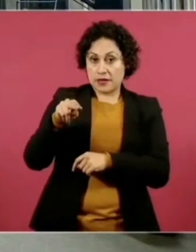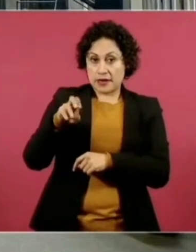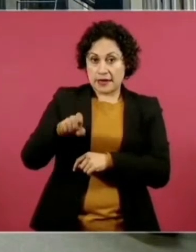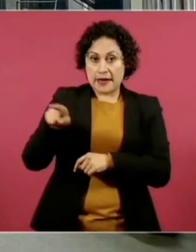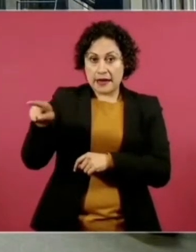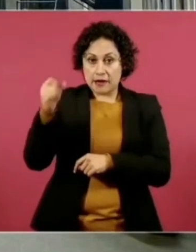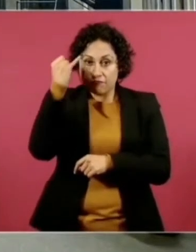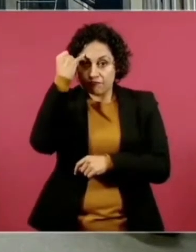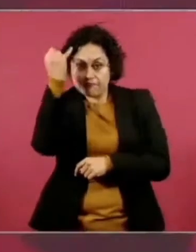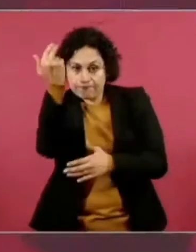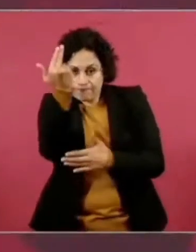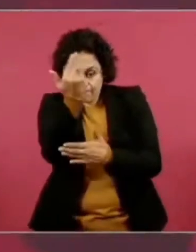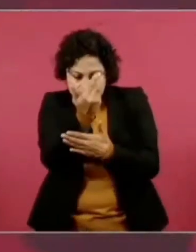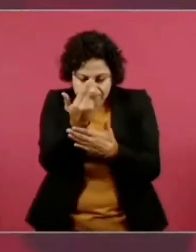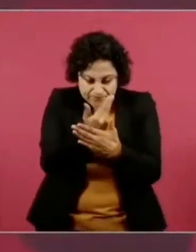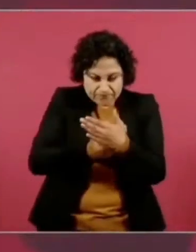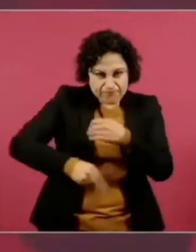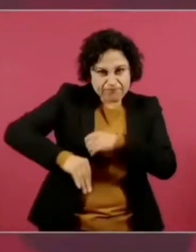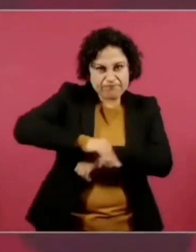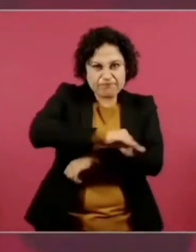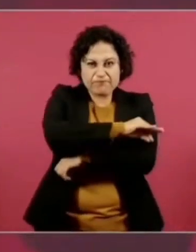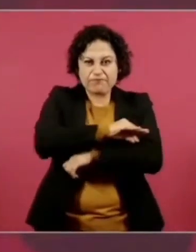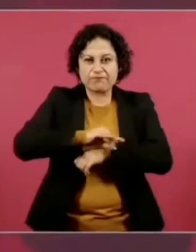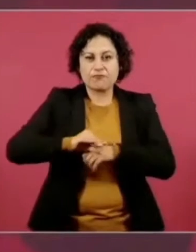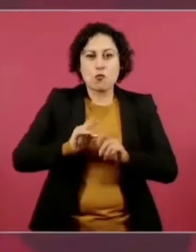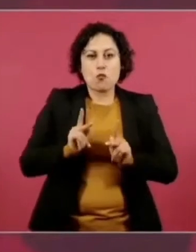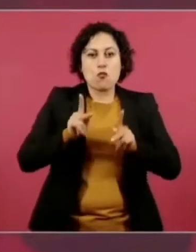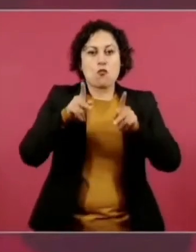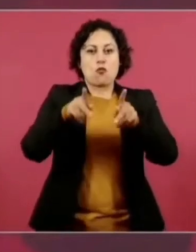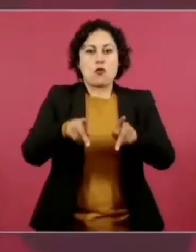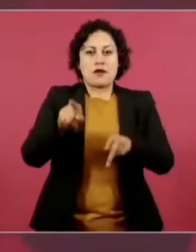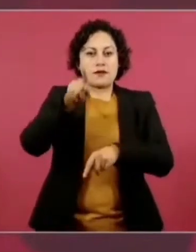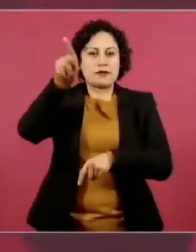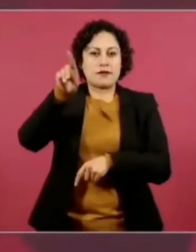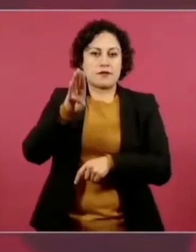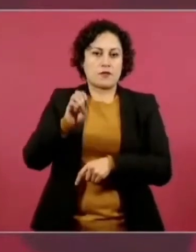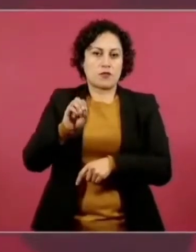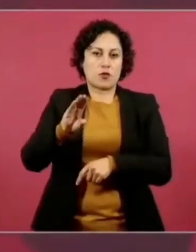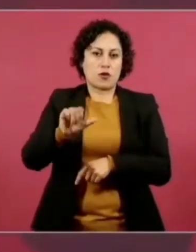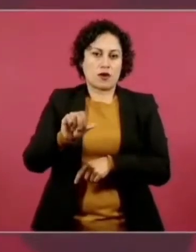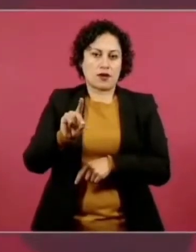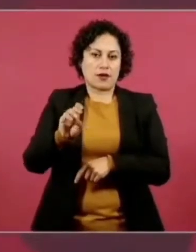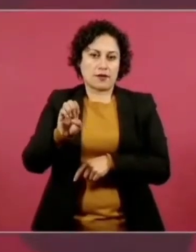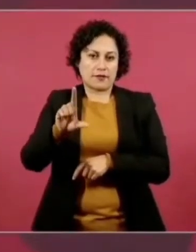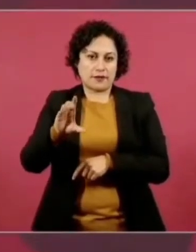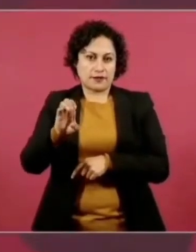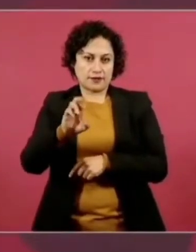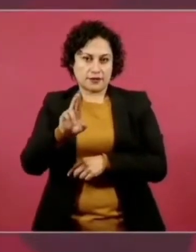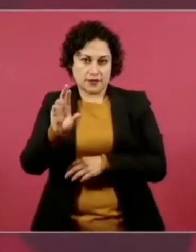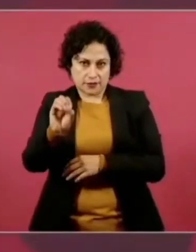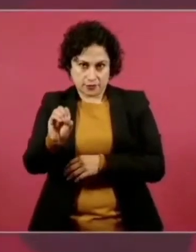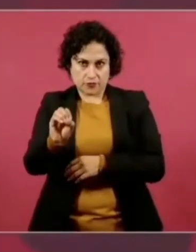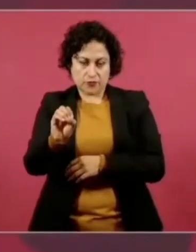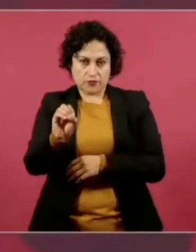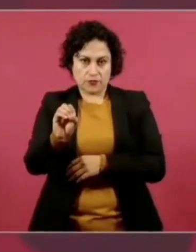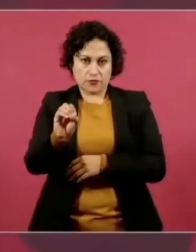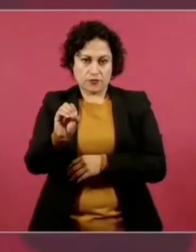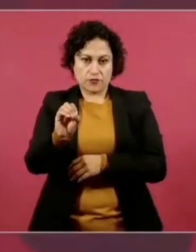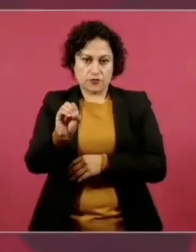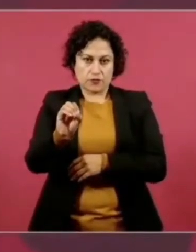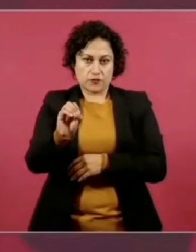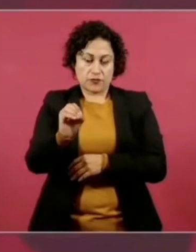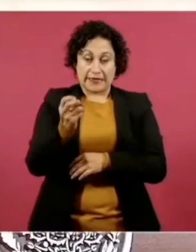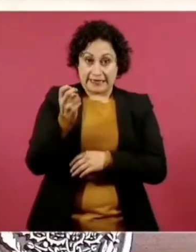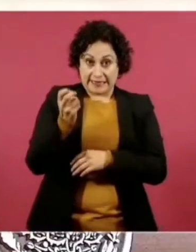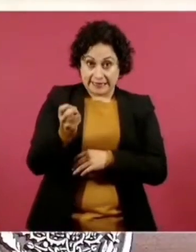de Boca del Cerro y ya cruzamos